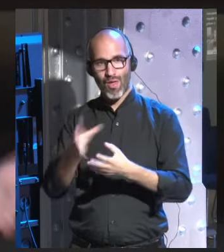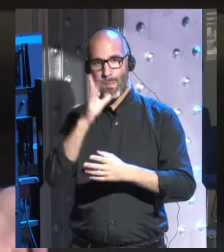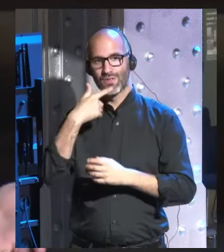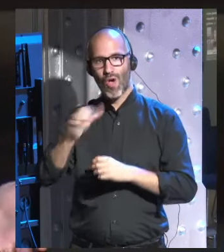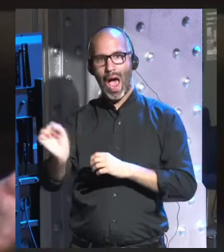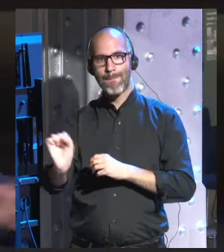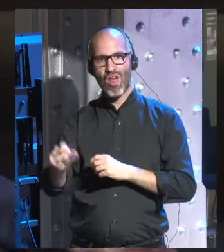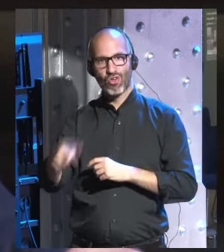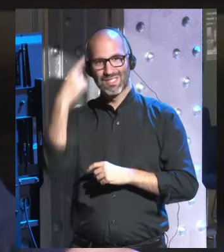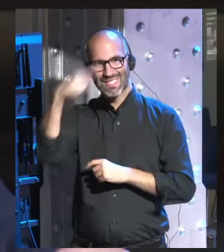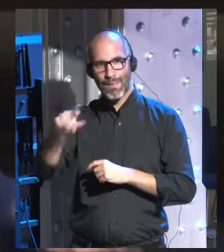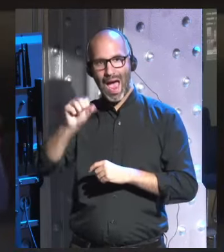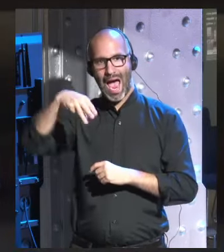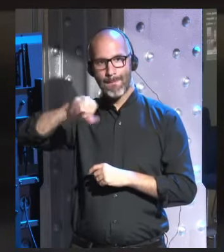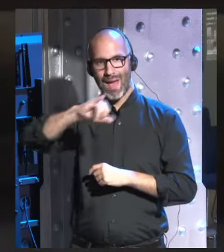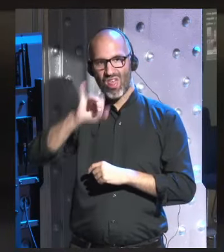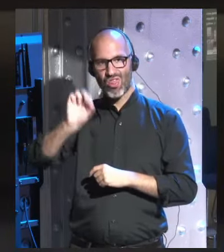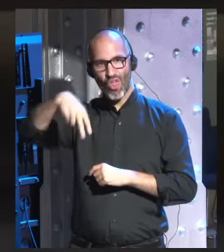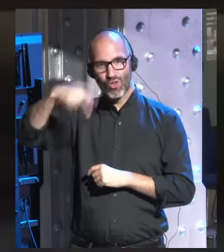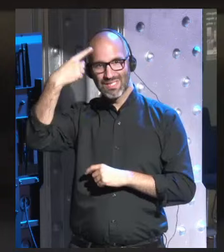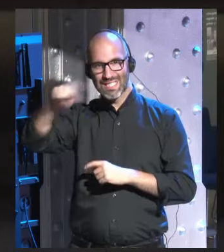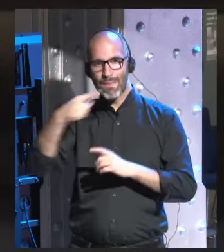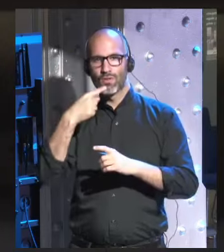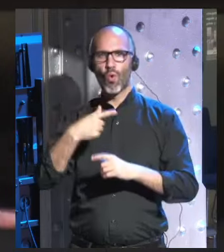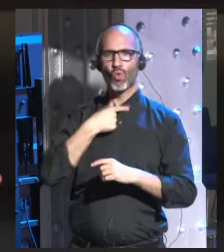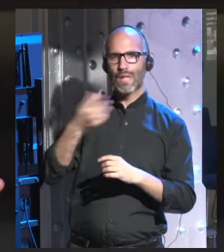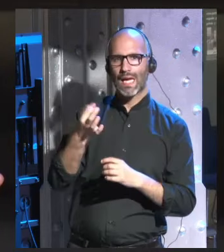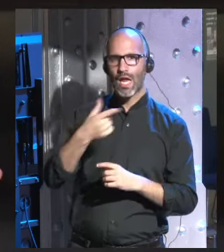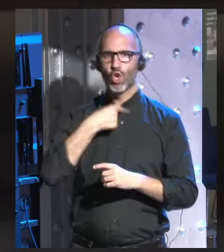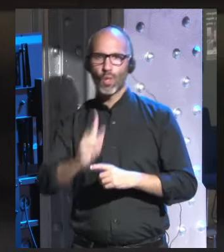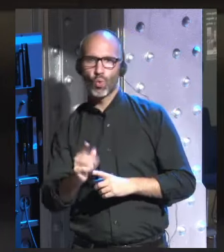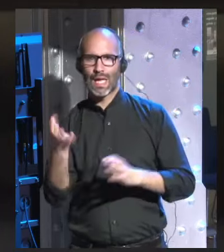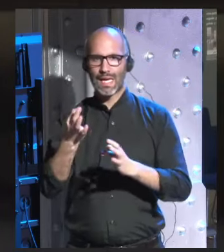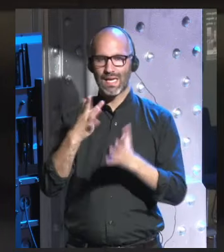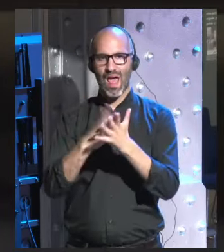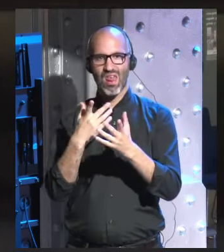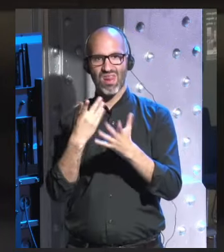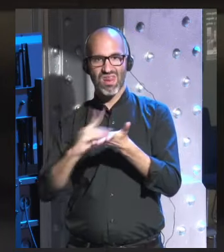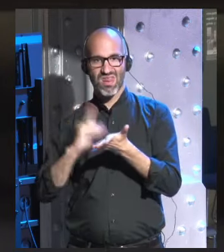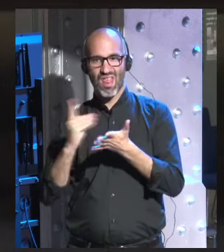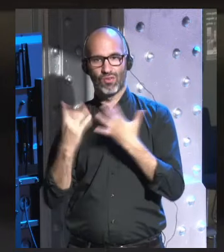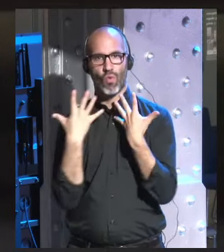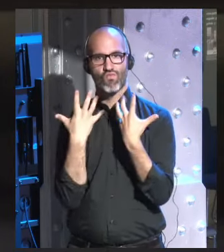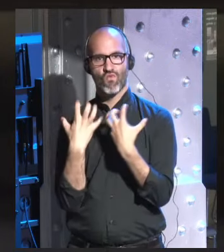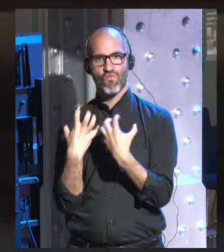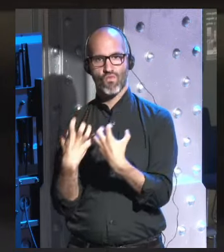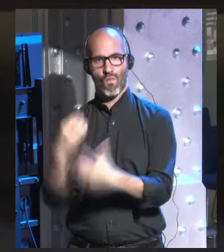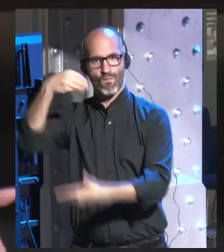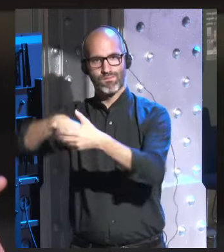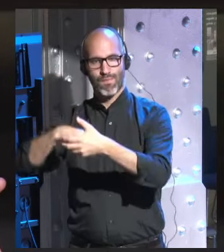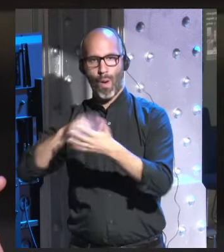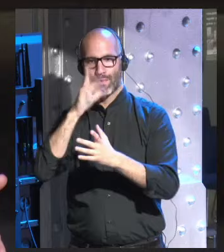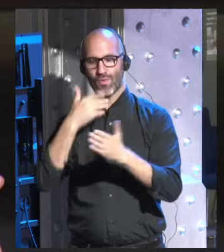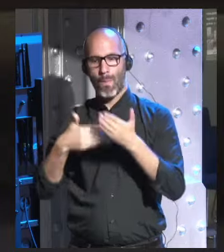tiene ideas sobre quién eres tú qué te gusta qué no te gusta muy pronto podríamos conectar kindle